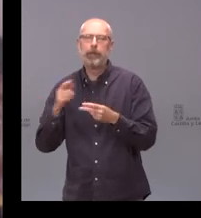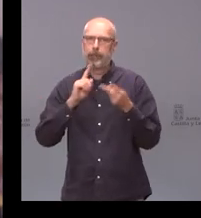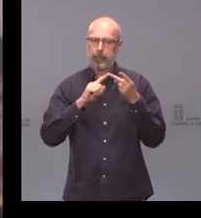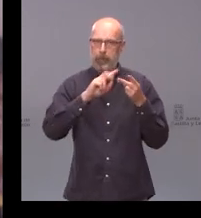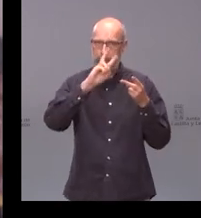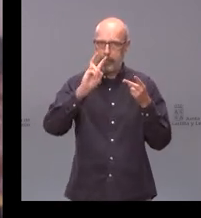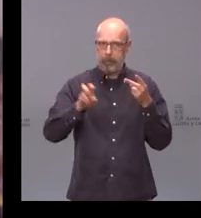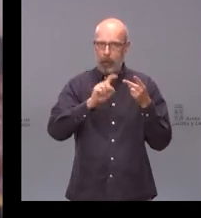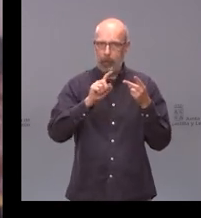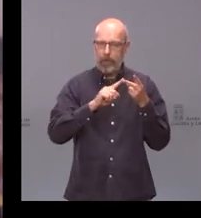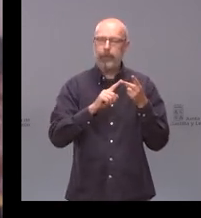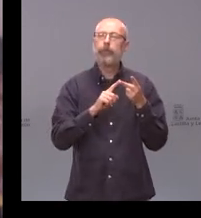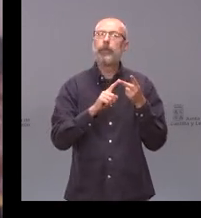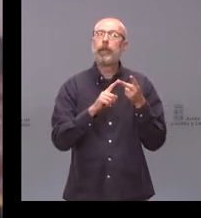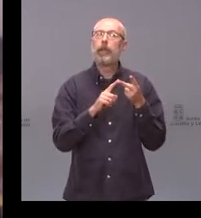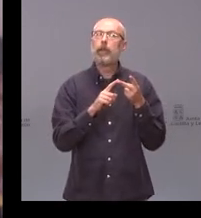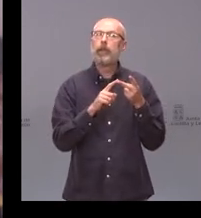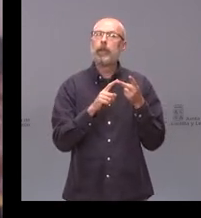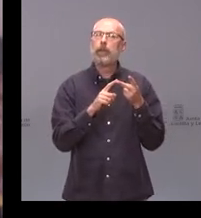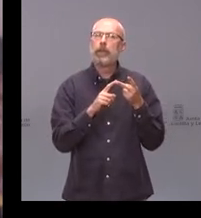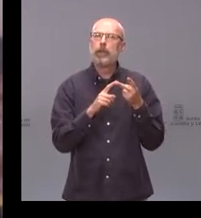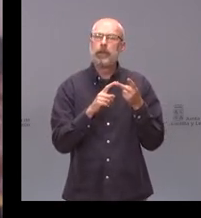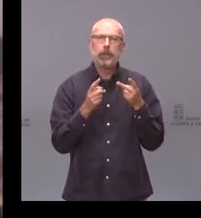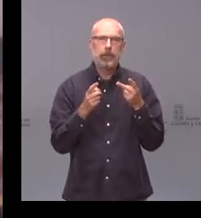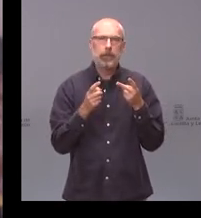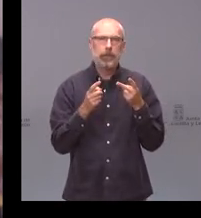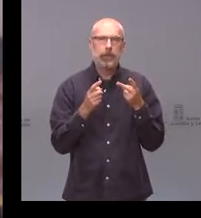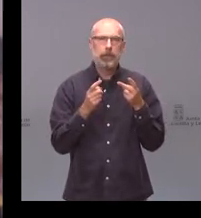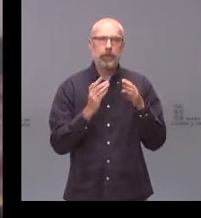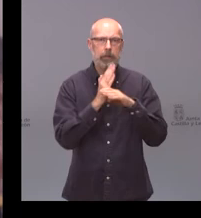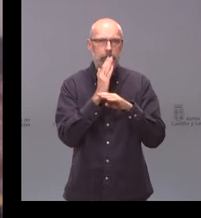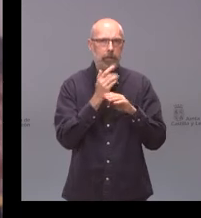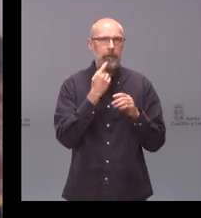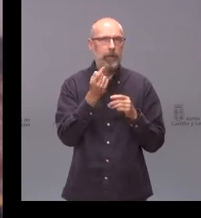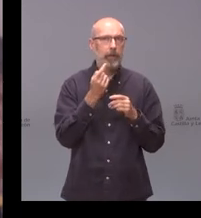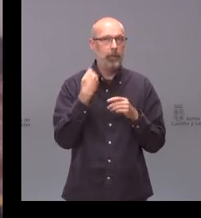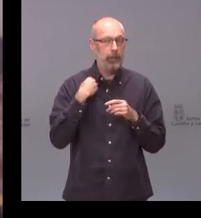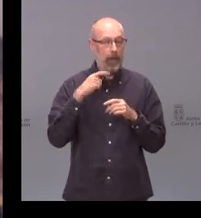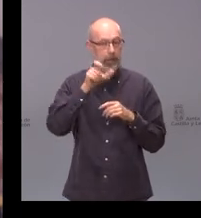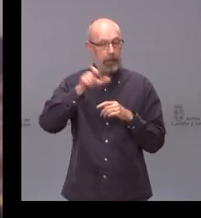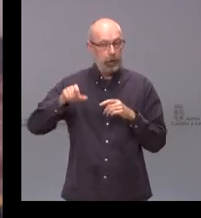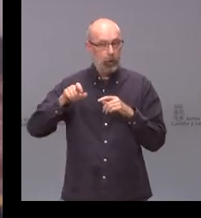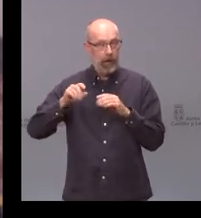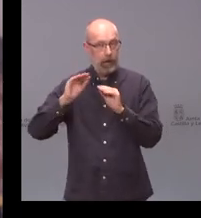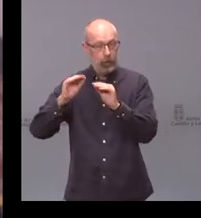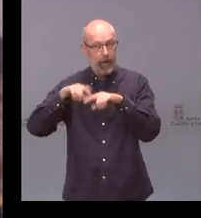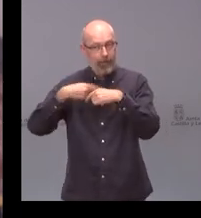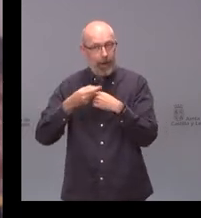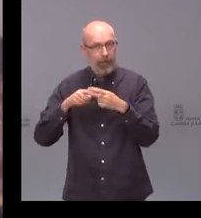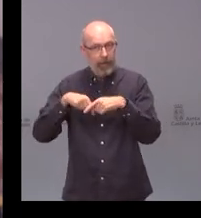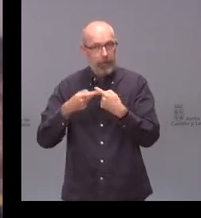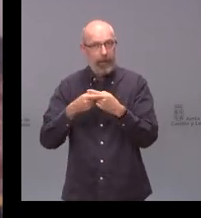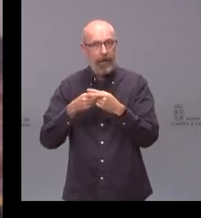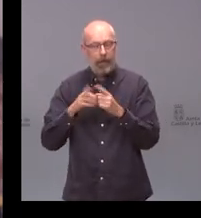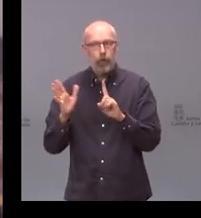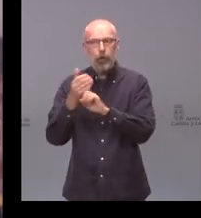este hilo es ¿qué les dirían a las personas de esas familias con discapacidad que están esperando una solución?